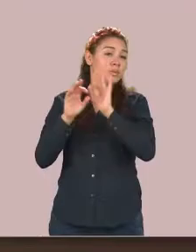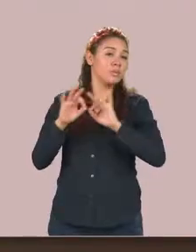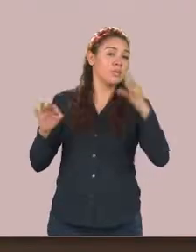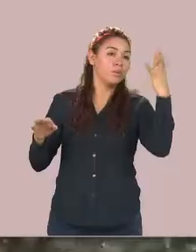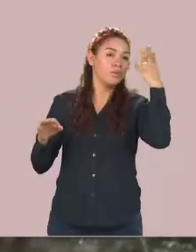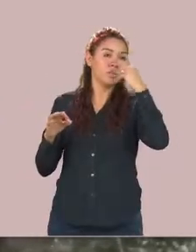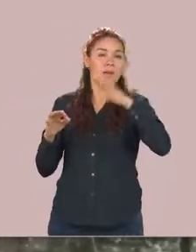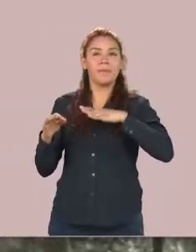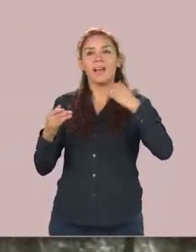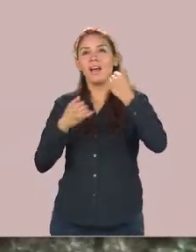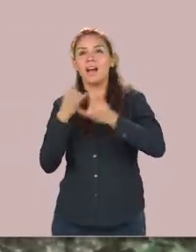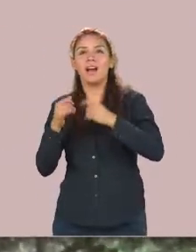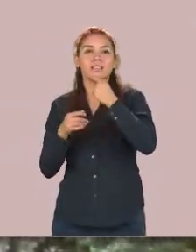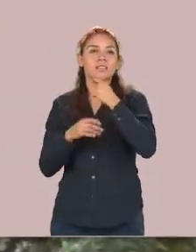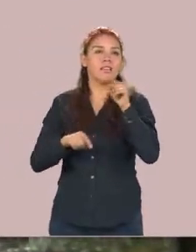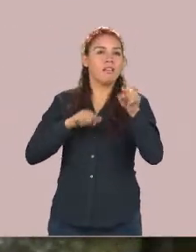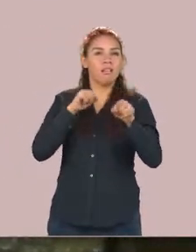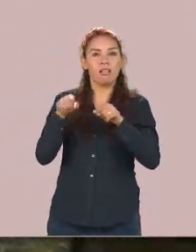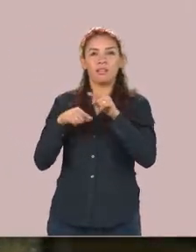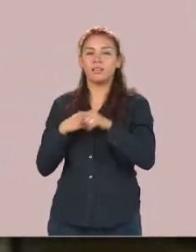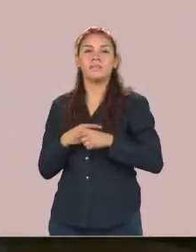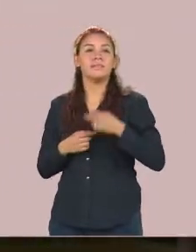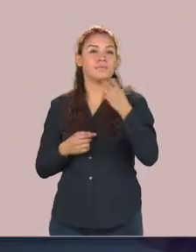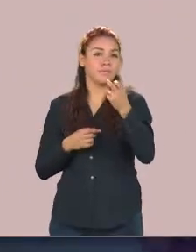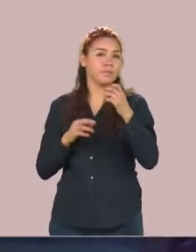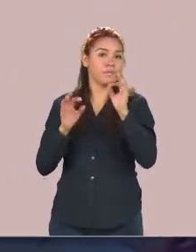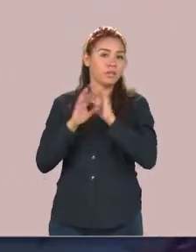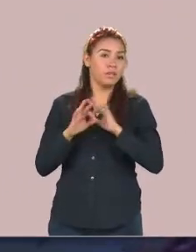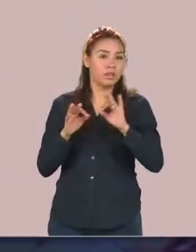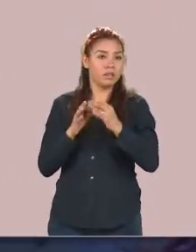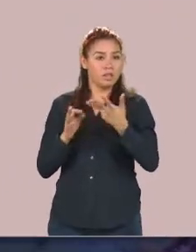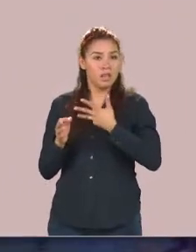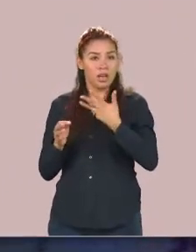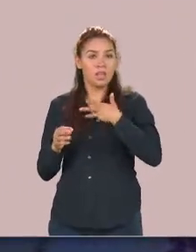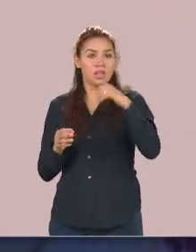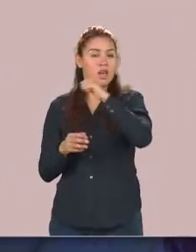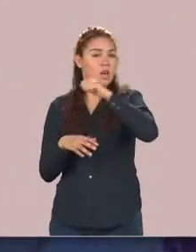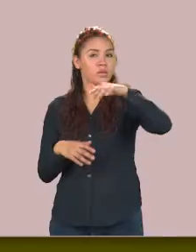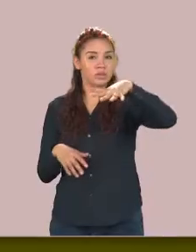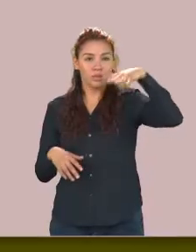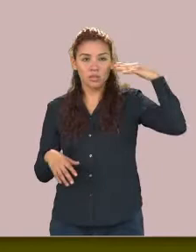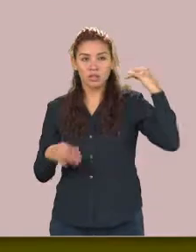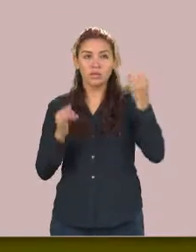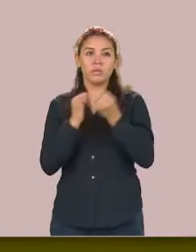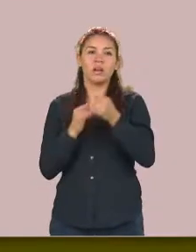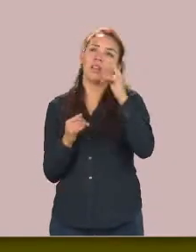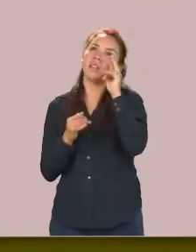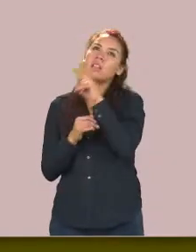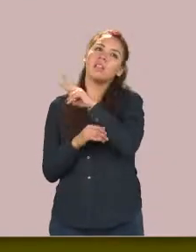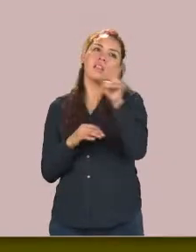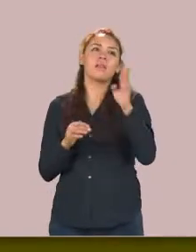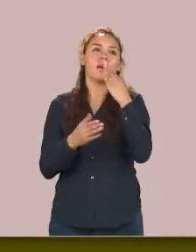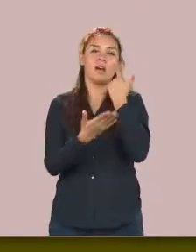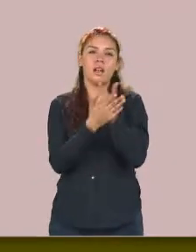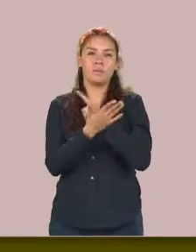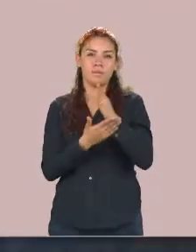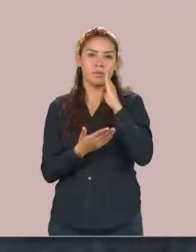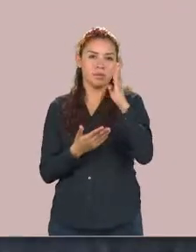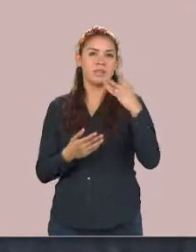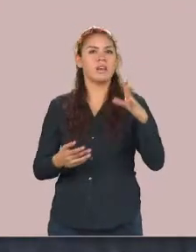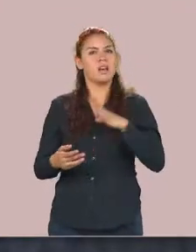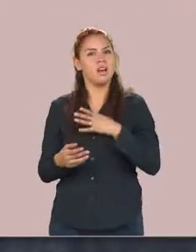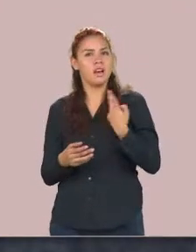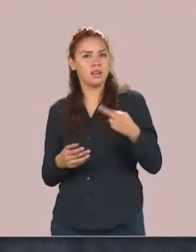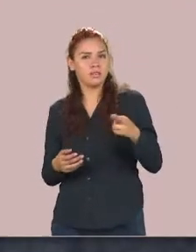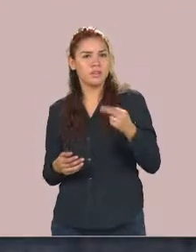para niños cuenta así mismo con auditorio sala de prensa biblioteca restaurante cafetería